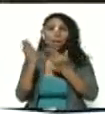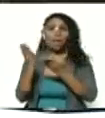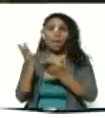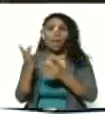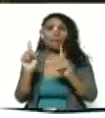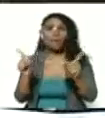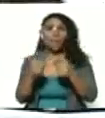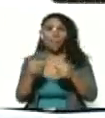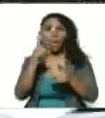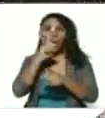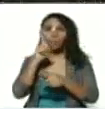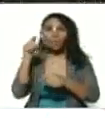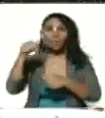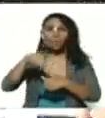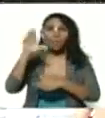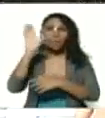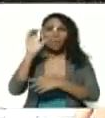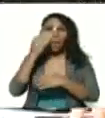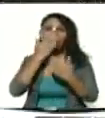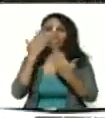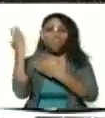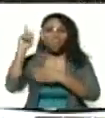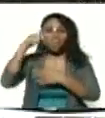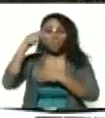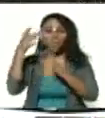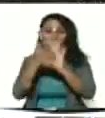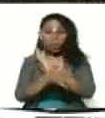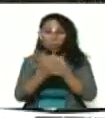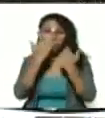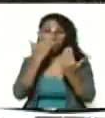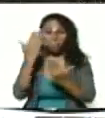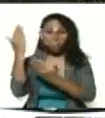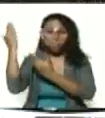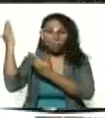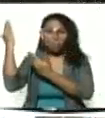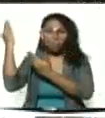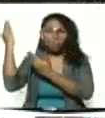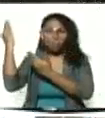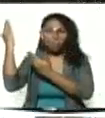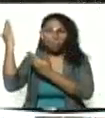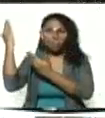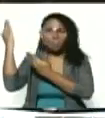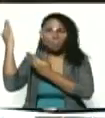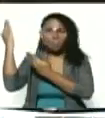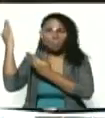cumpleaños de Caracas ¿quieren ver el video? miren que bello quedó adelante video